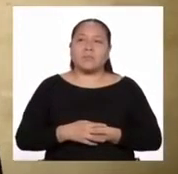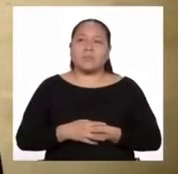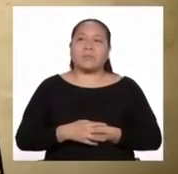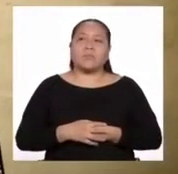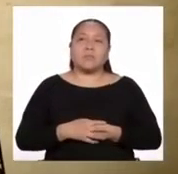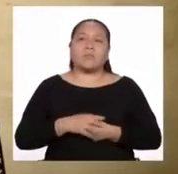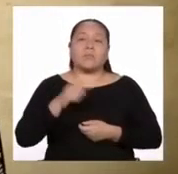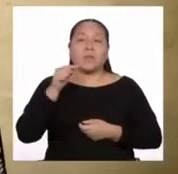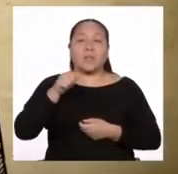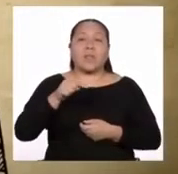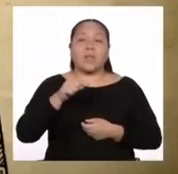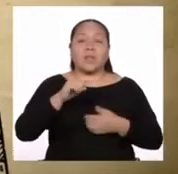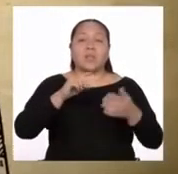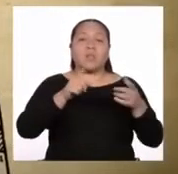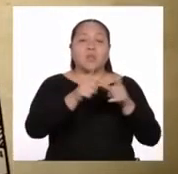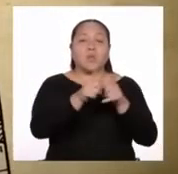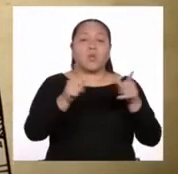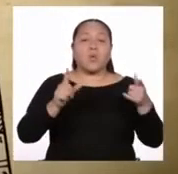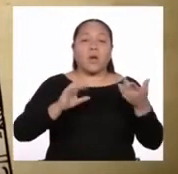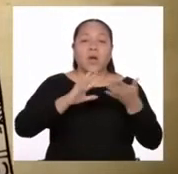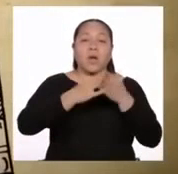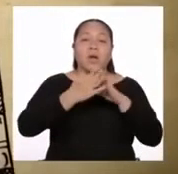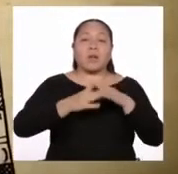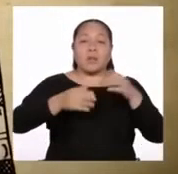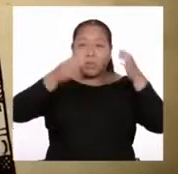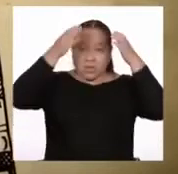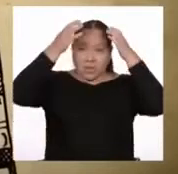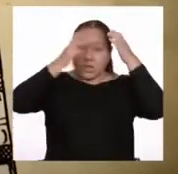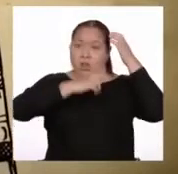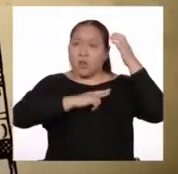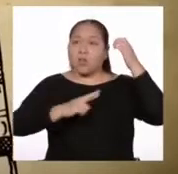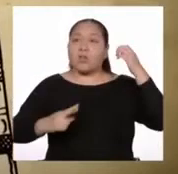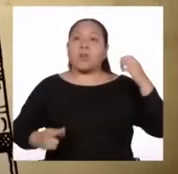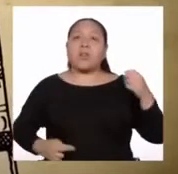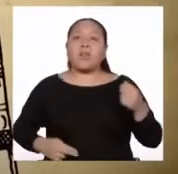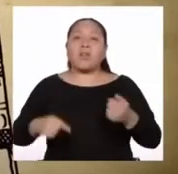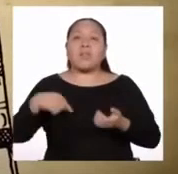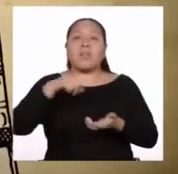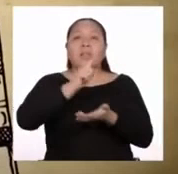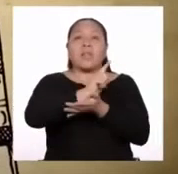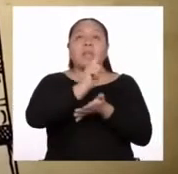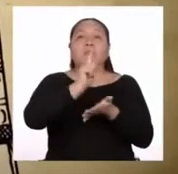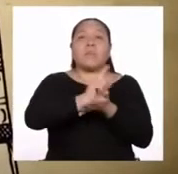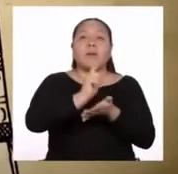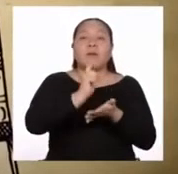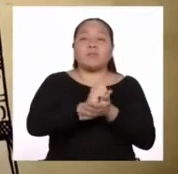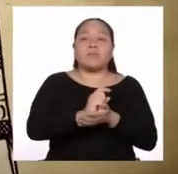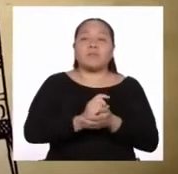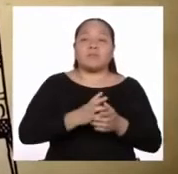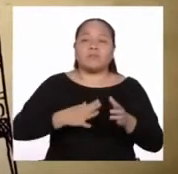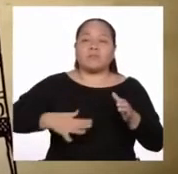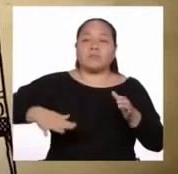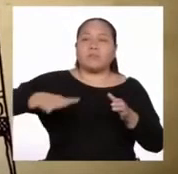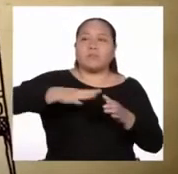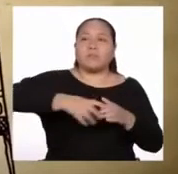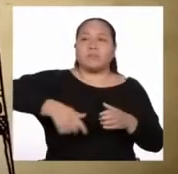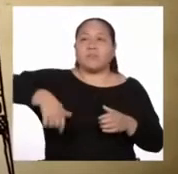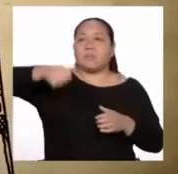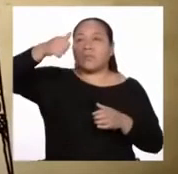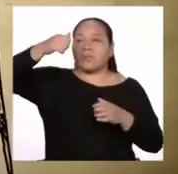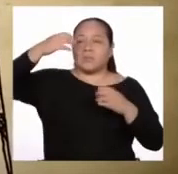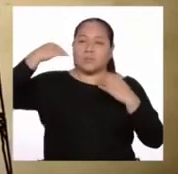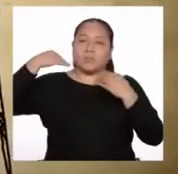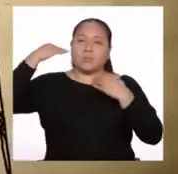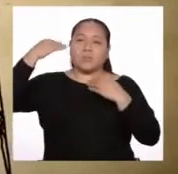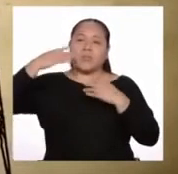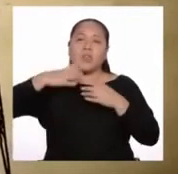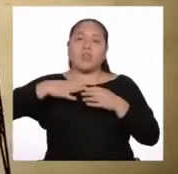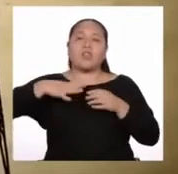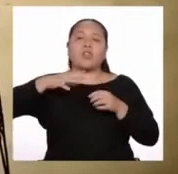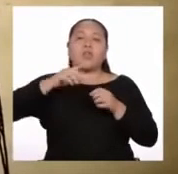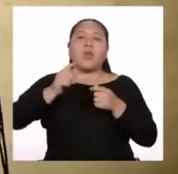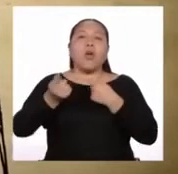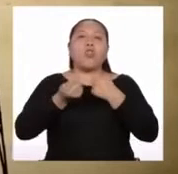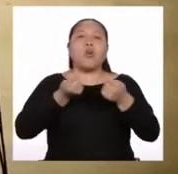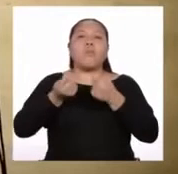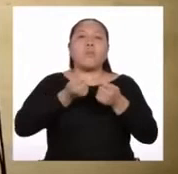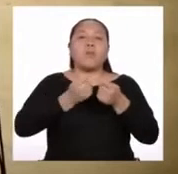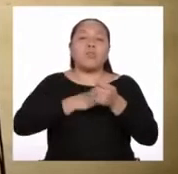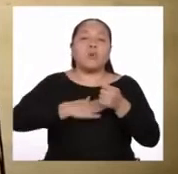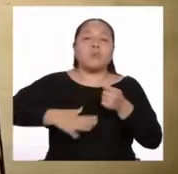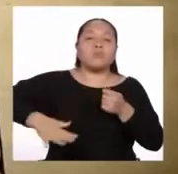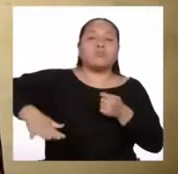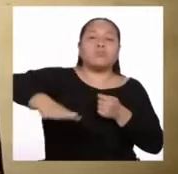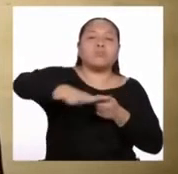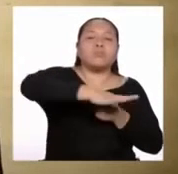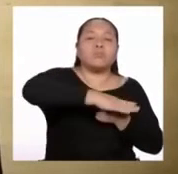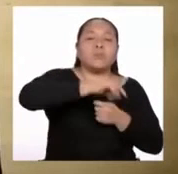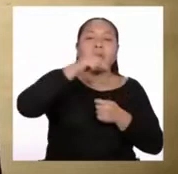La ciudad de los reyes de Lima, audiencia real y corte, cabeza mayor de todo este reino de las Indias, y a